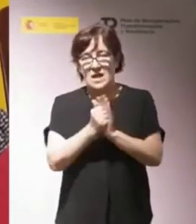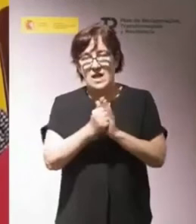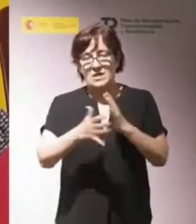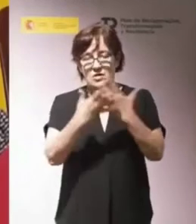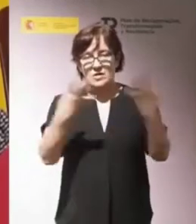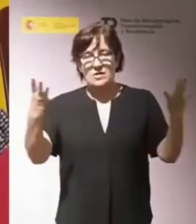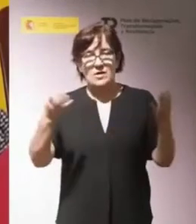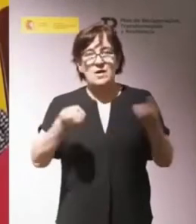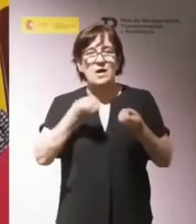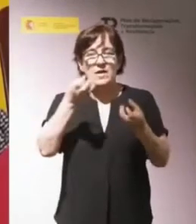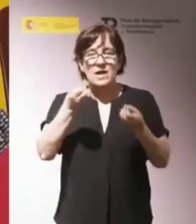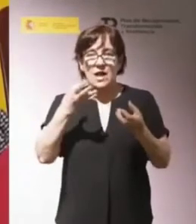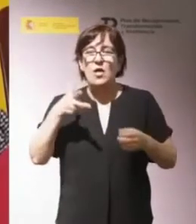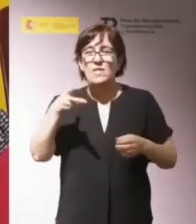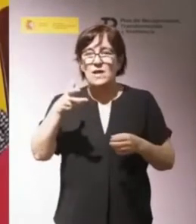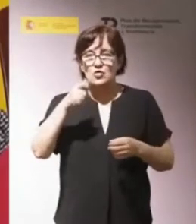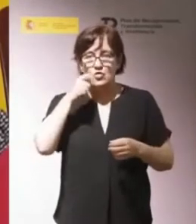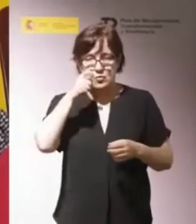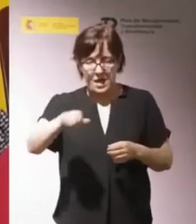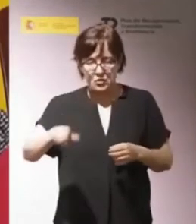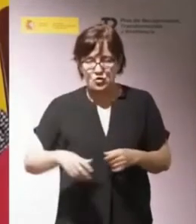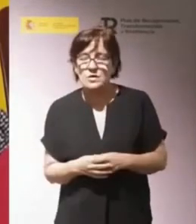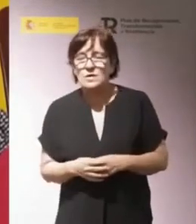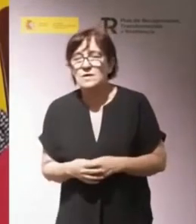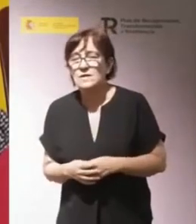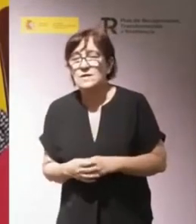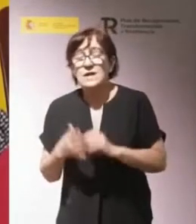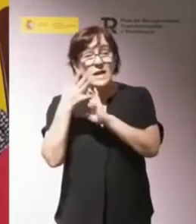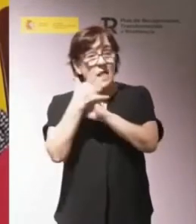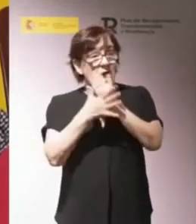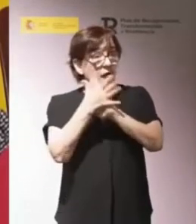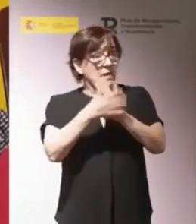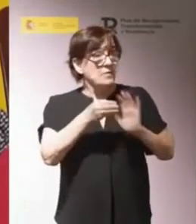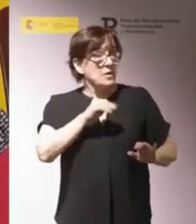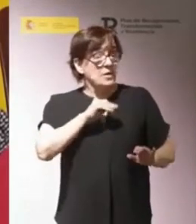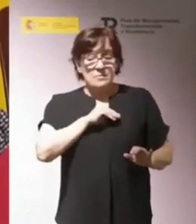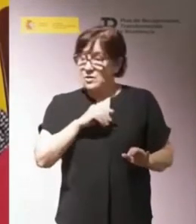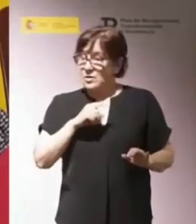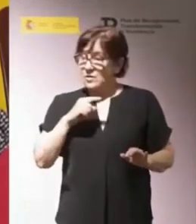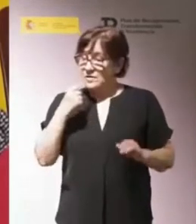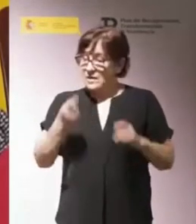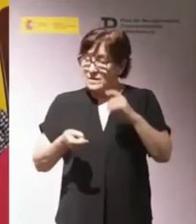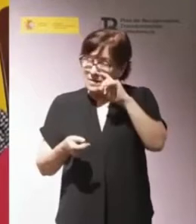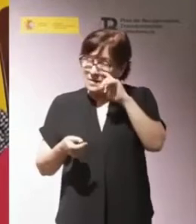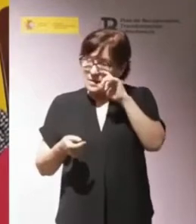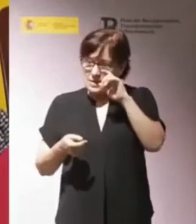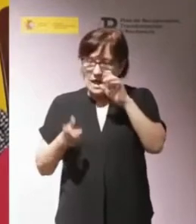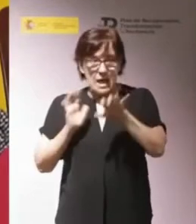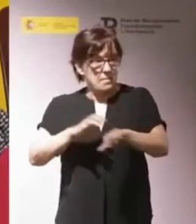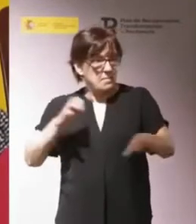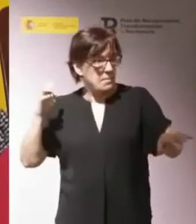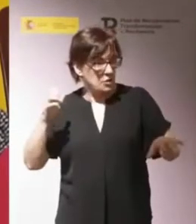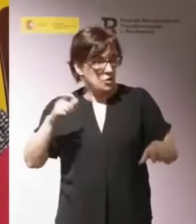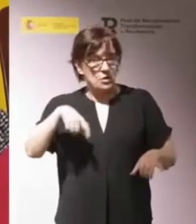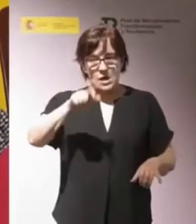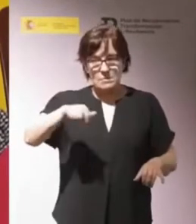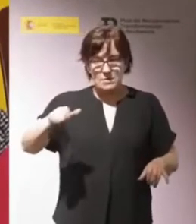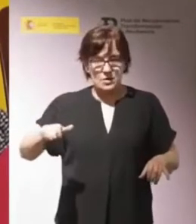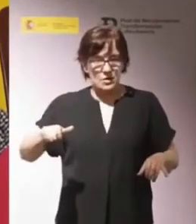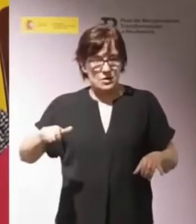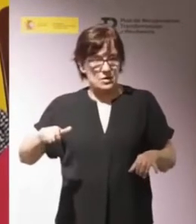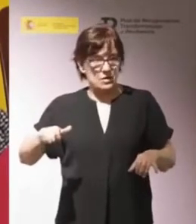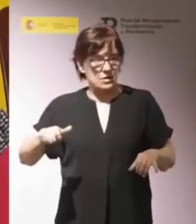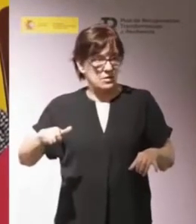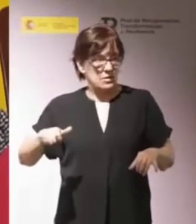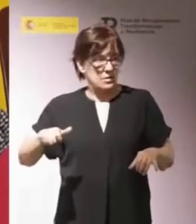de la Declaración de Derechos Humanos. Cuando hablamos de España estamos diciendo que la mayoría de las personas que están